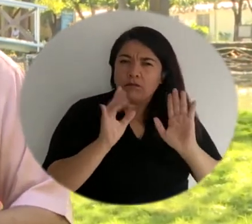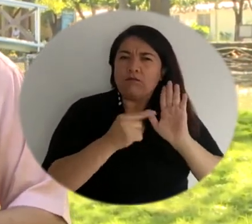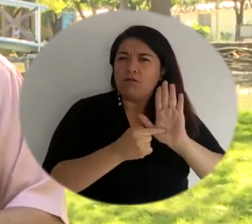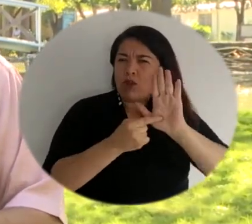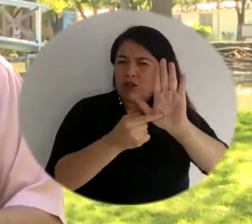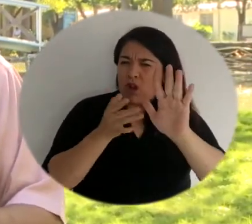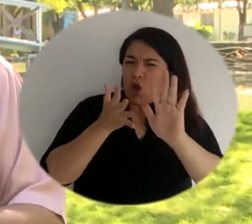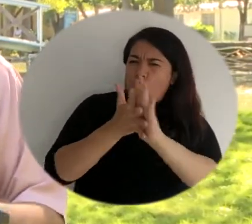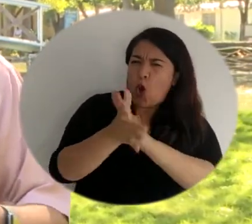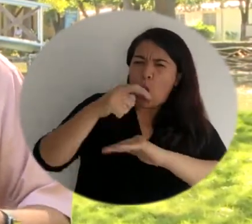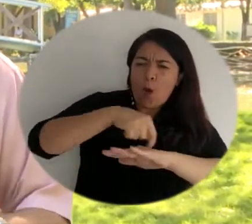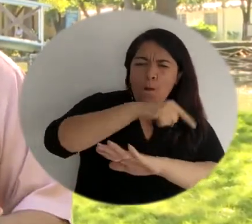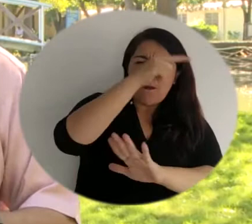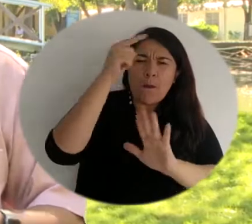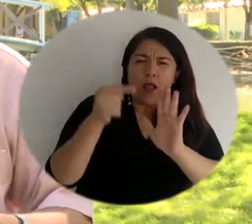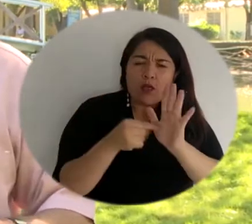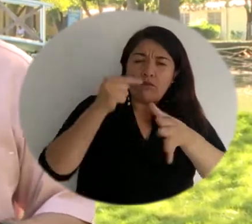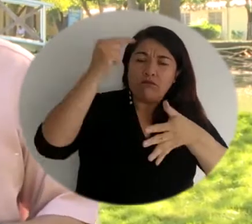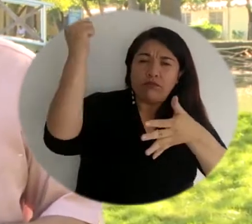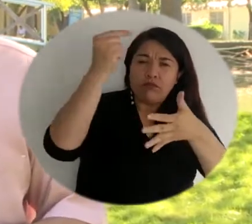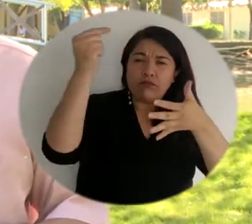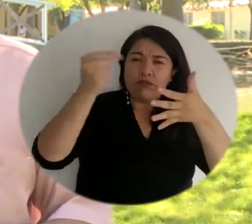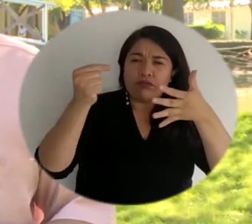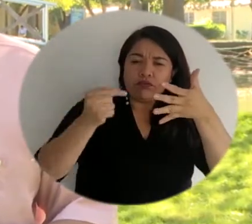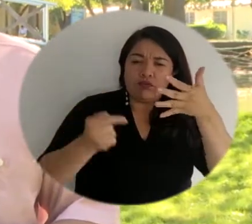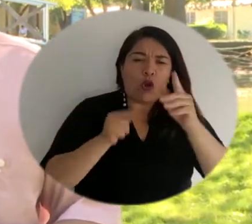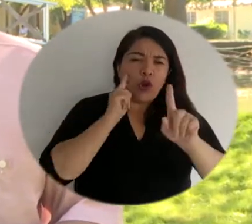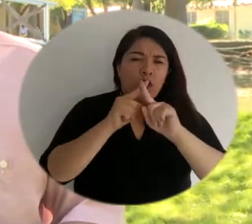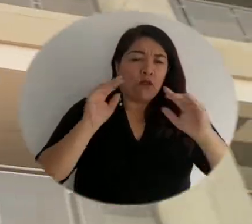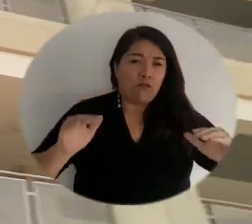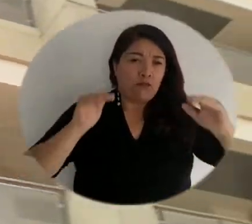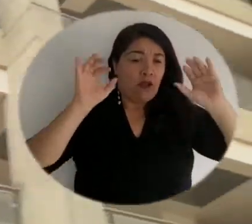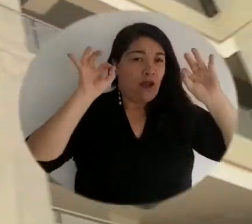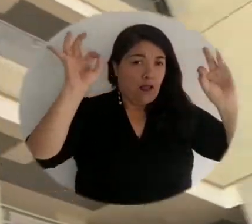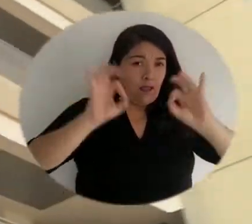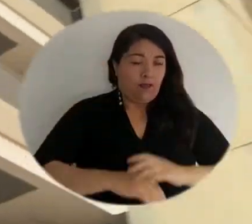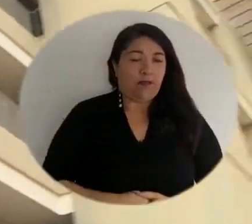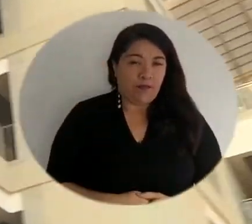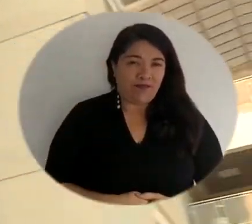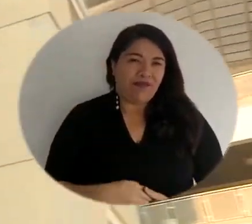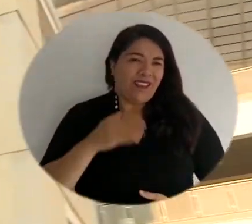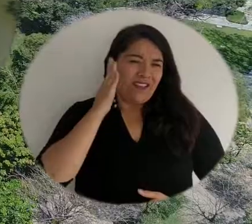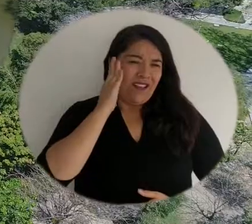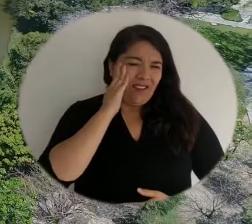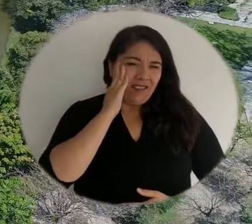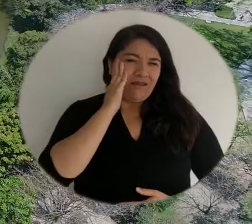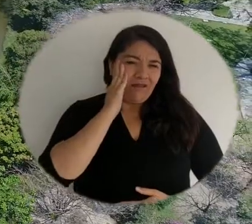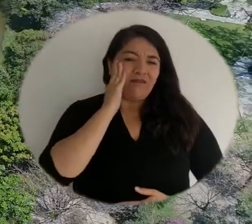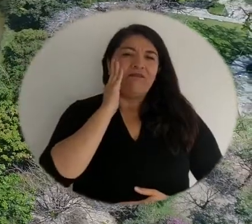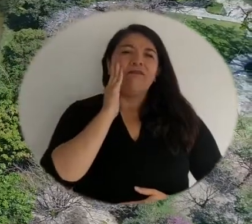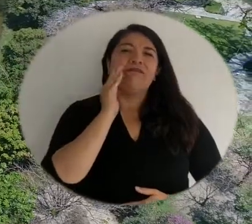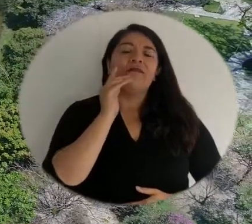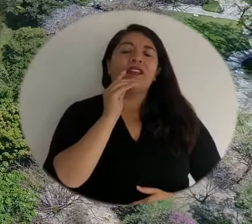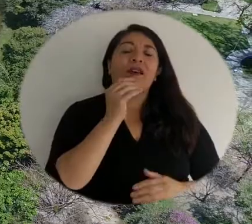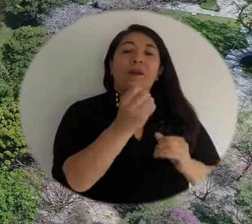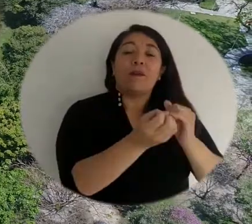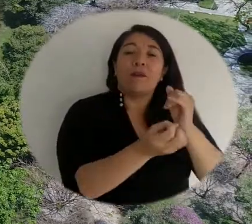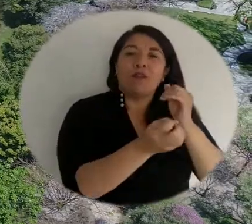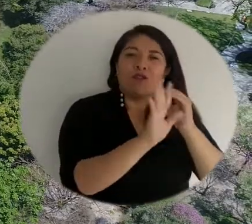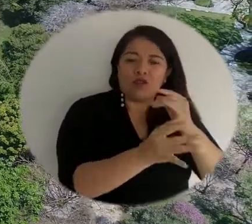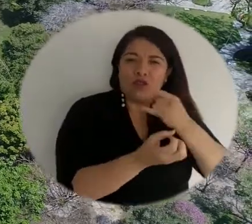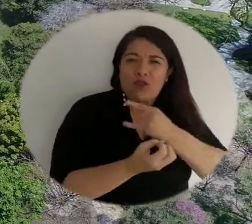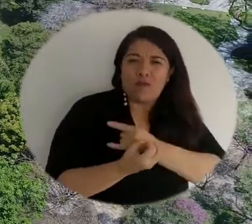todos los elementos, todos los criterios de calidad que ha tenido el programa. En la jornada que se cumplirá de manera simultánea con la Universidad